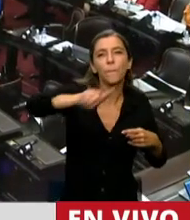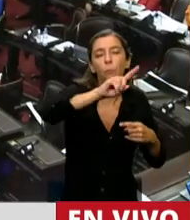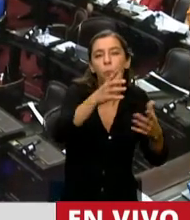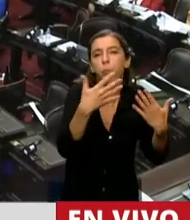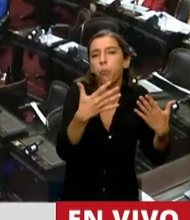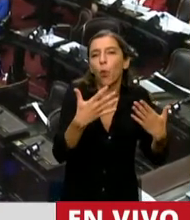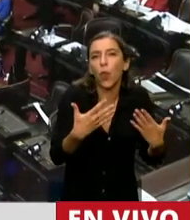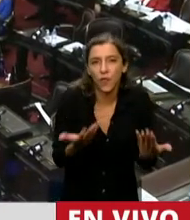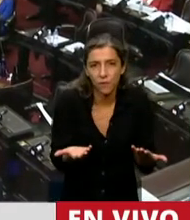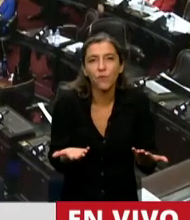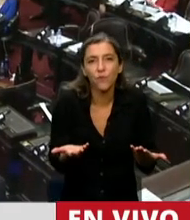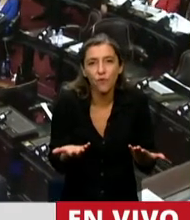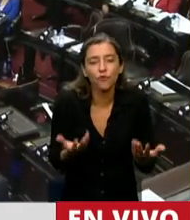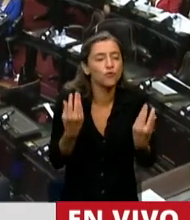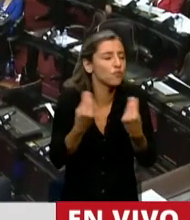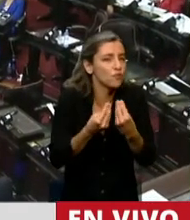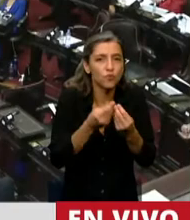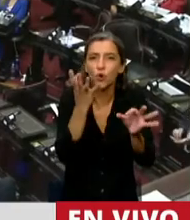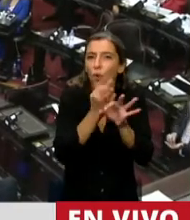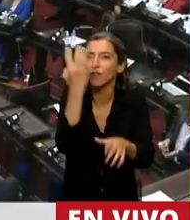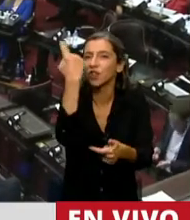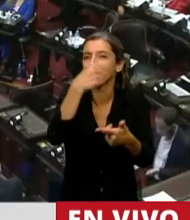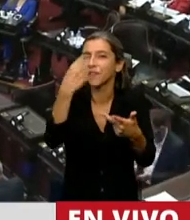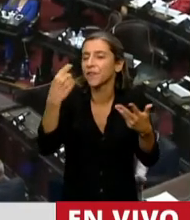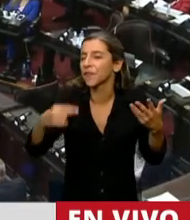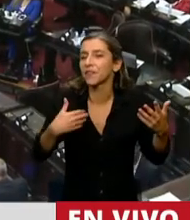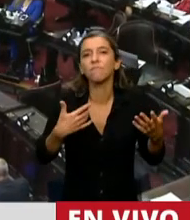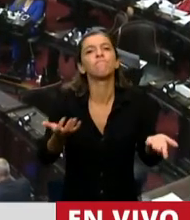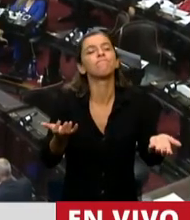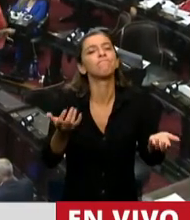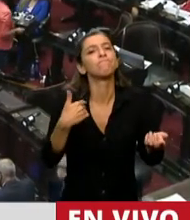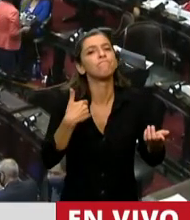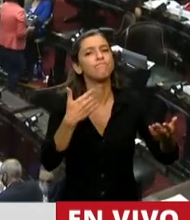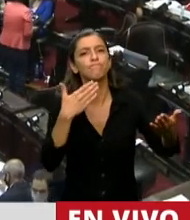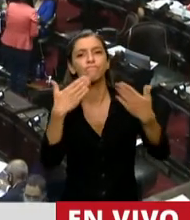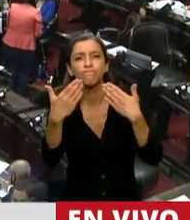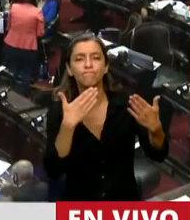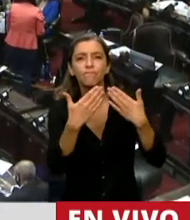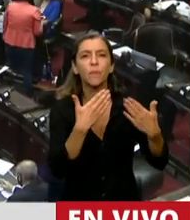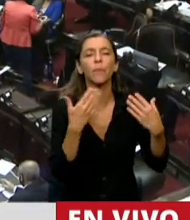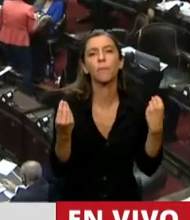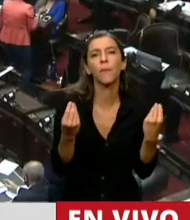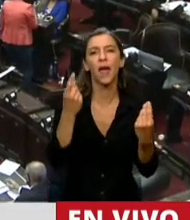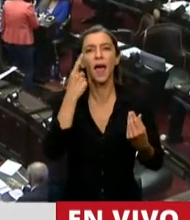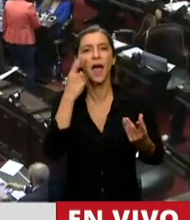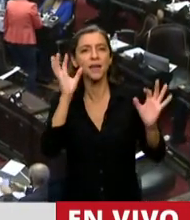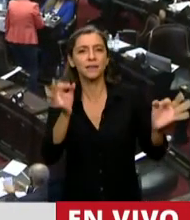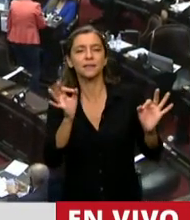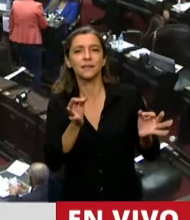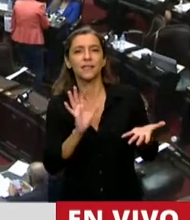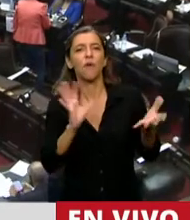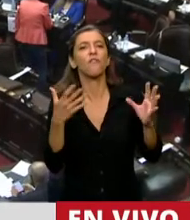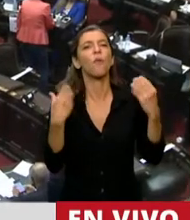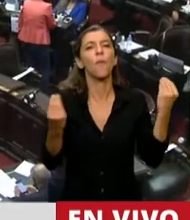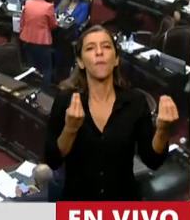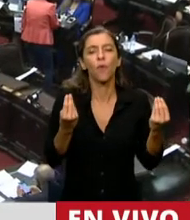de especialistas que además representaban a un colectivo de todo el sistema de miles o cientos de miles de